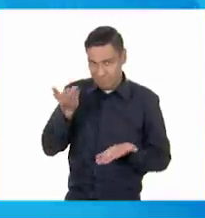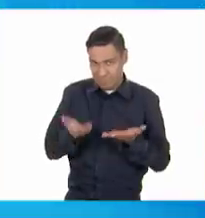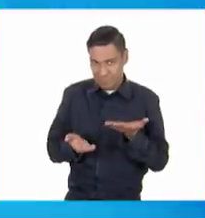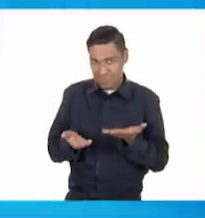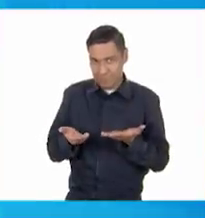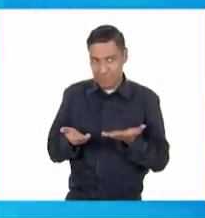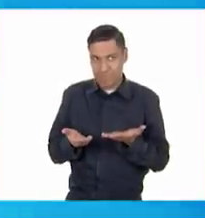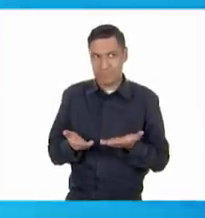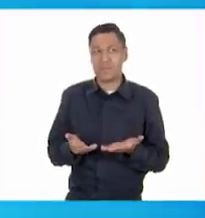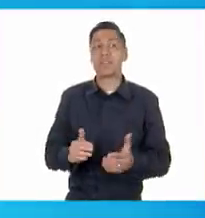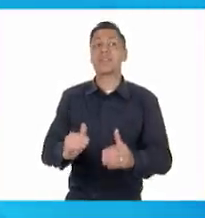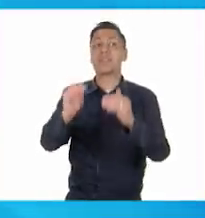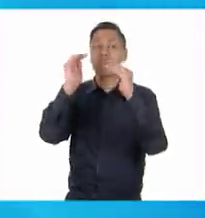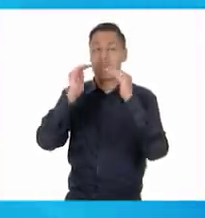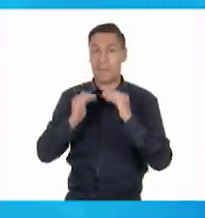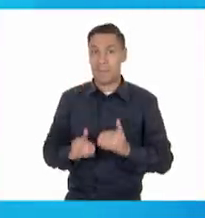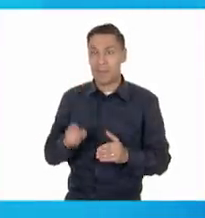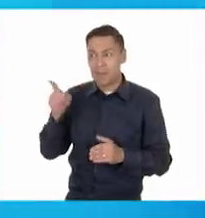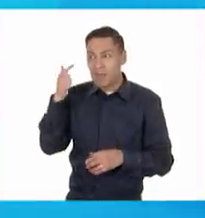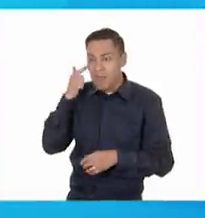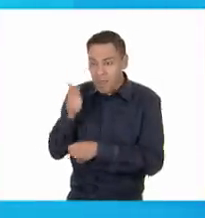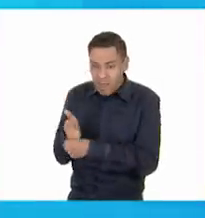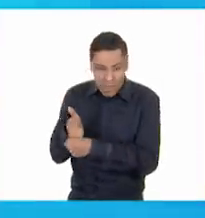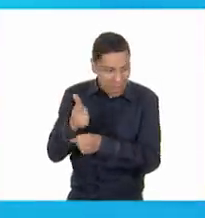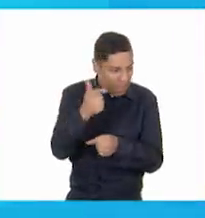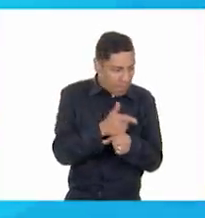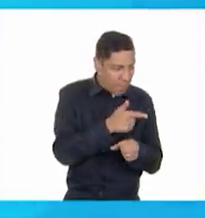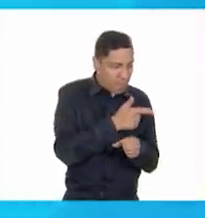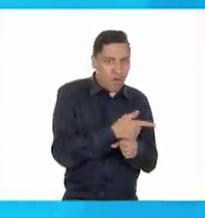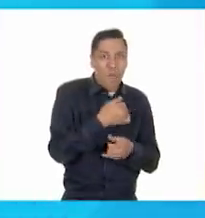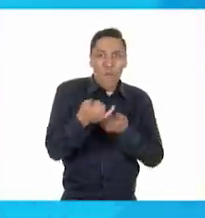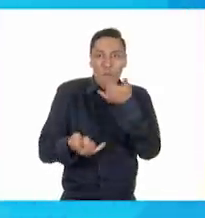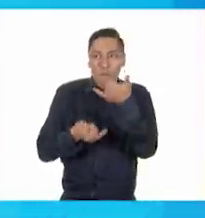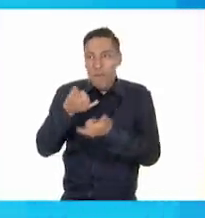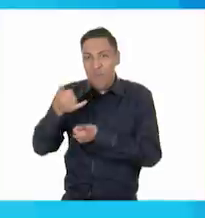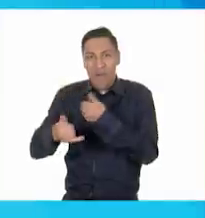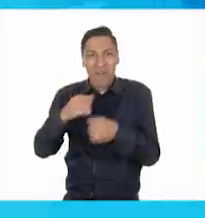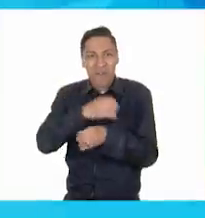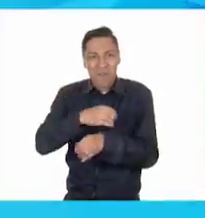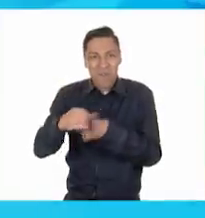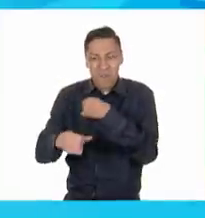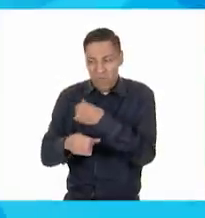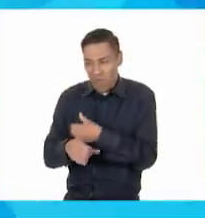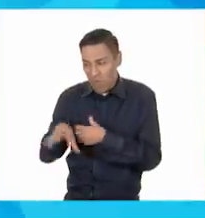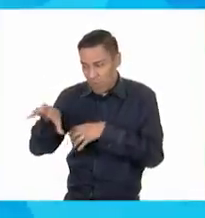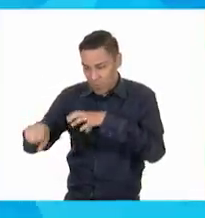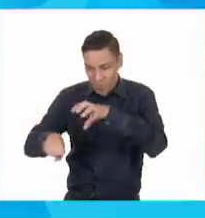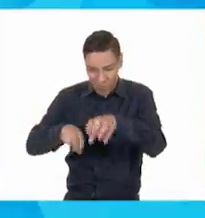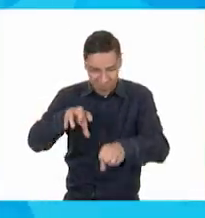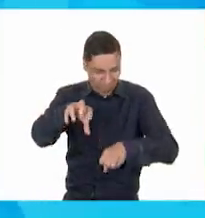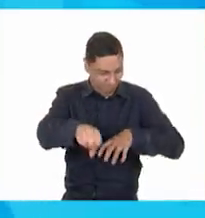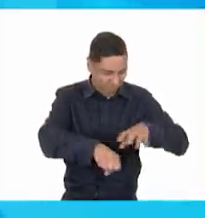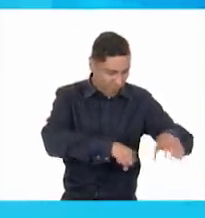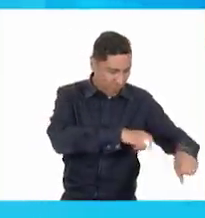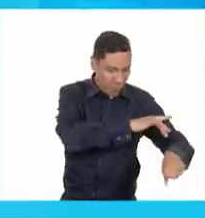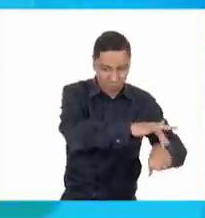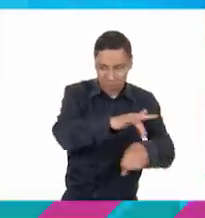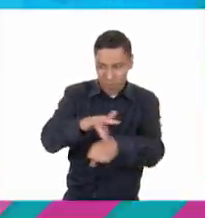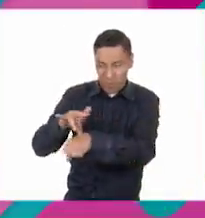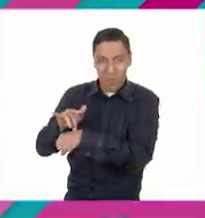por supuesto que ya comienza a identificar sus juguetes favoritos. Claro que sí.